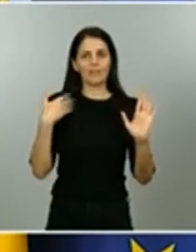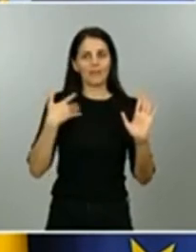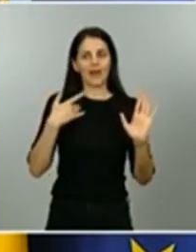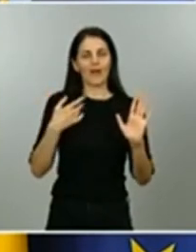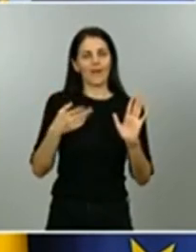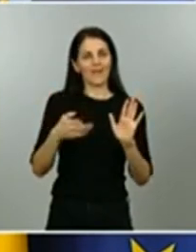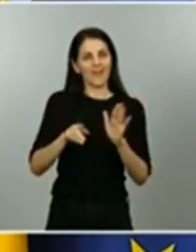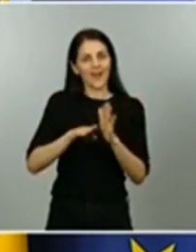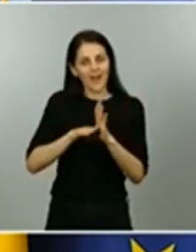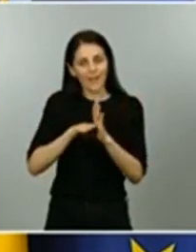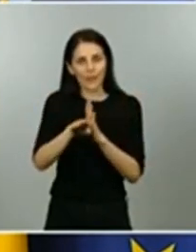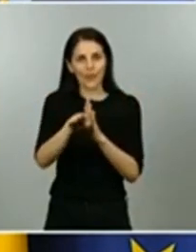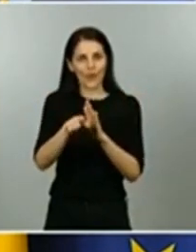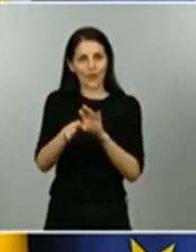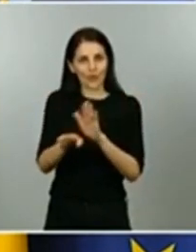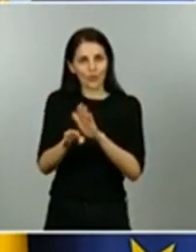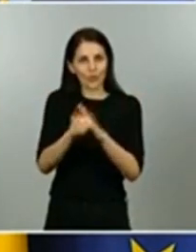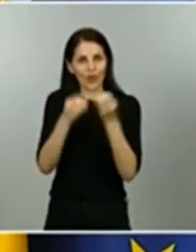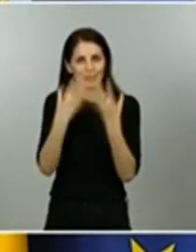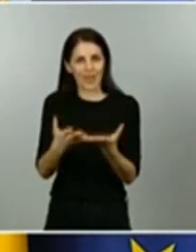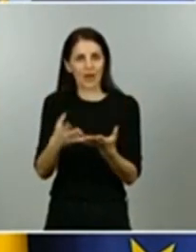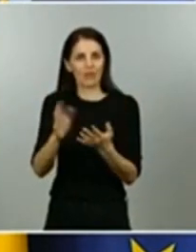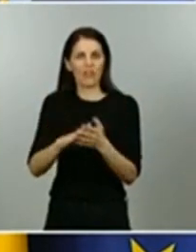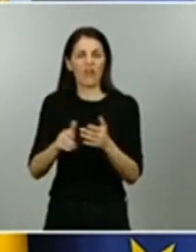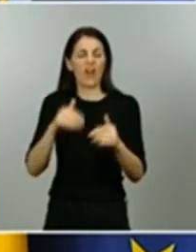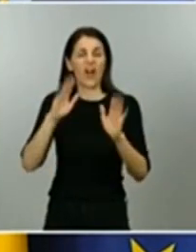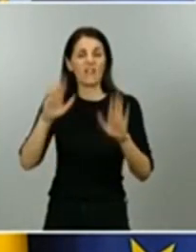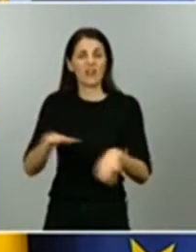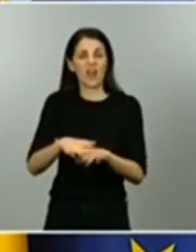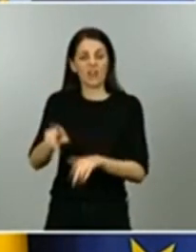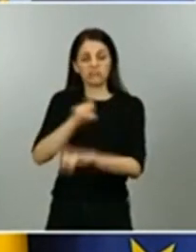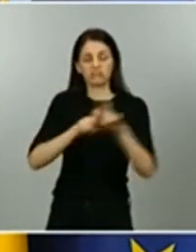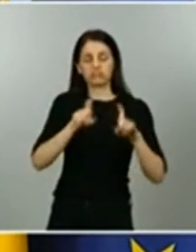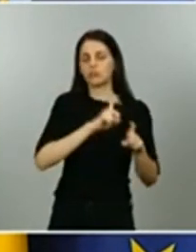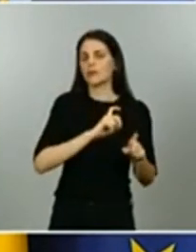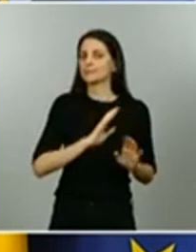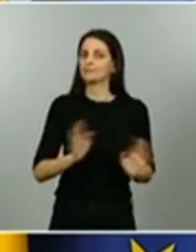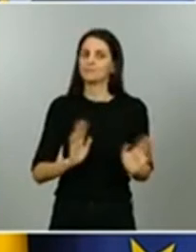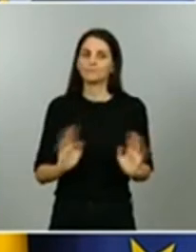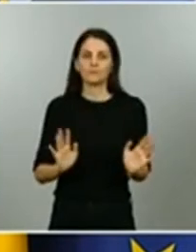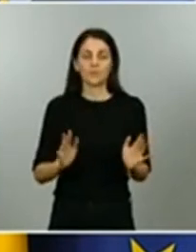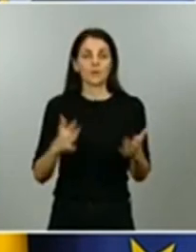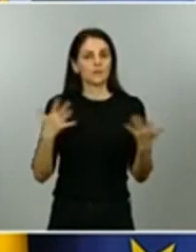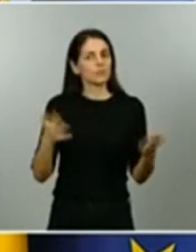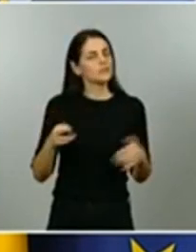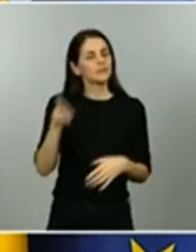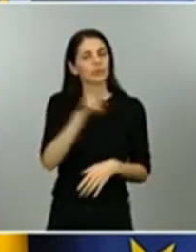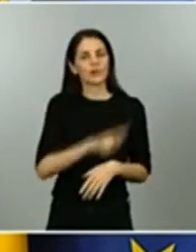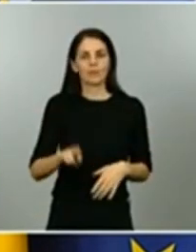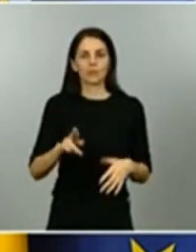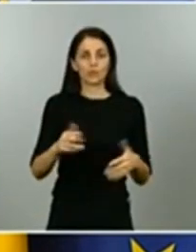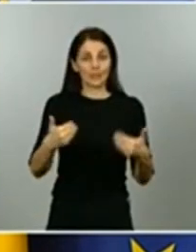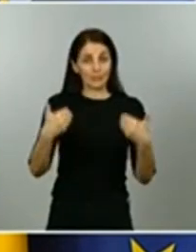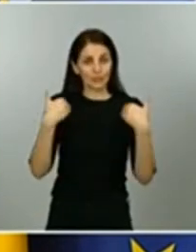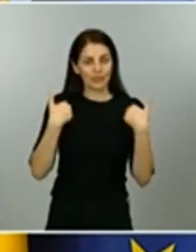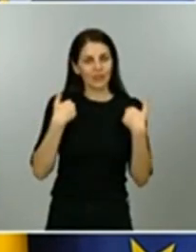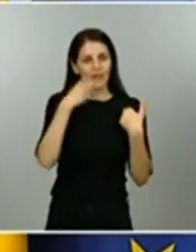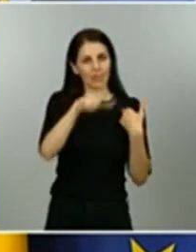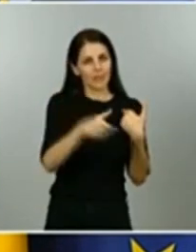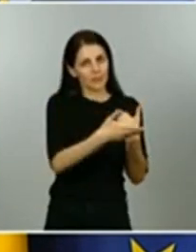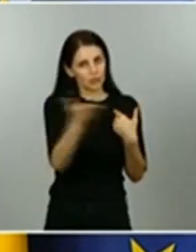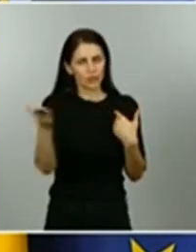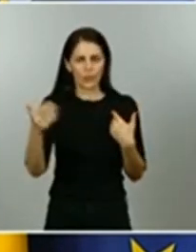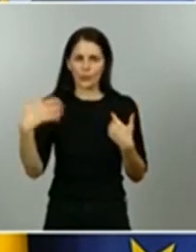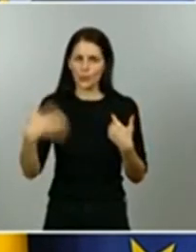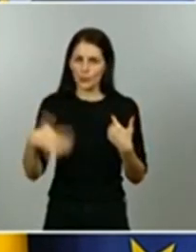les quiero decir que la sensación de responsabilidad y la responsabilidad que han asumido los técnicos tanto las